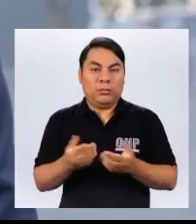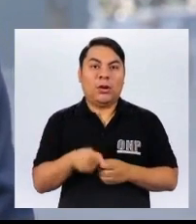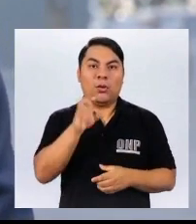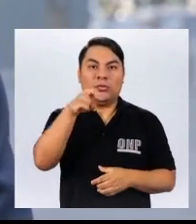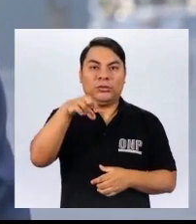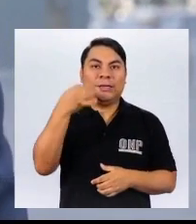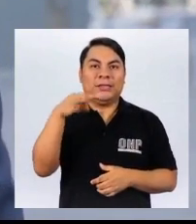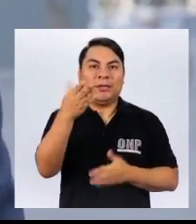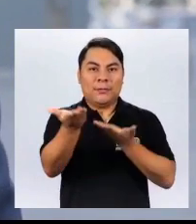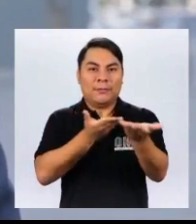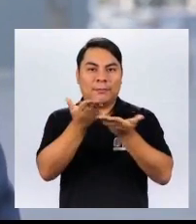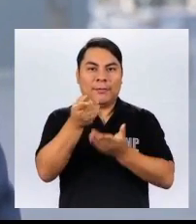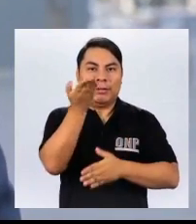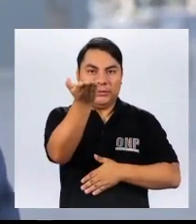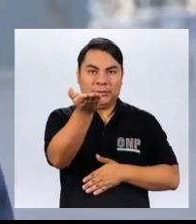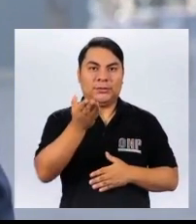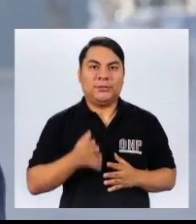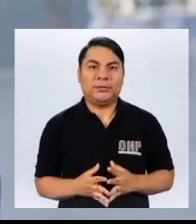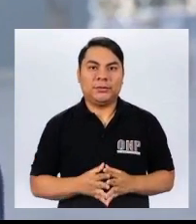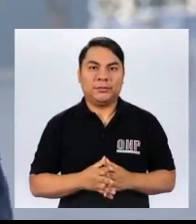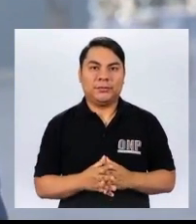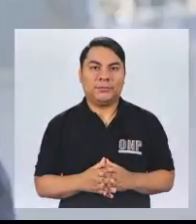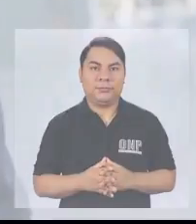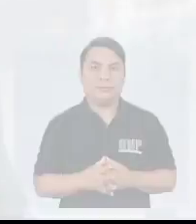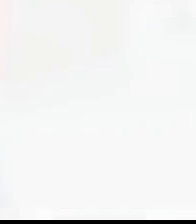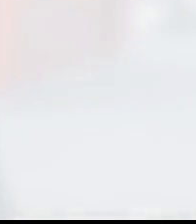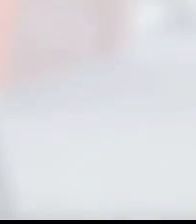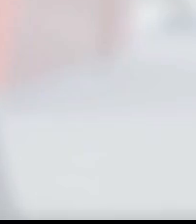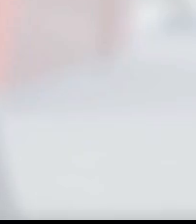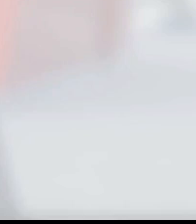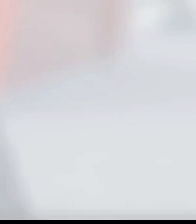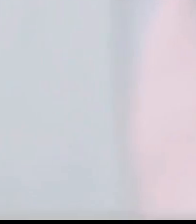pensiones ONP Siempre cerca Siempre a tu servicio